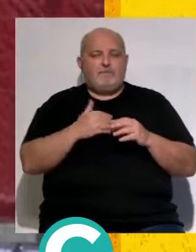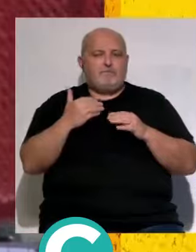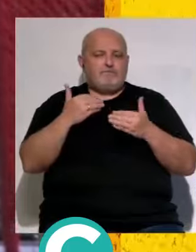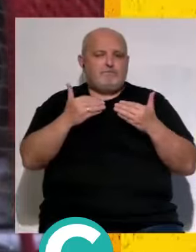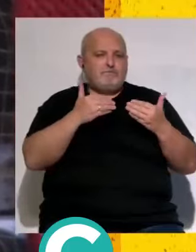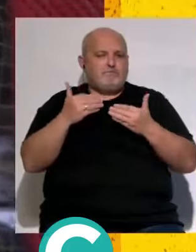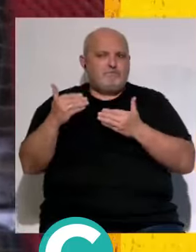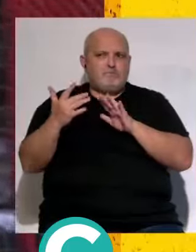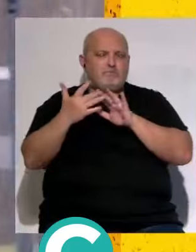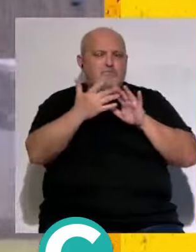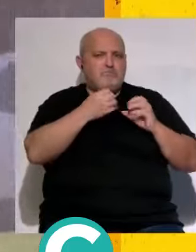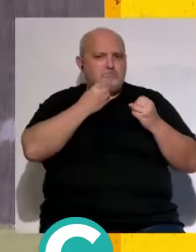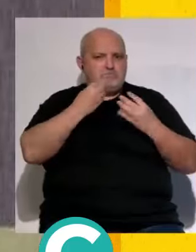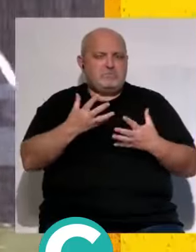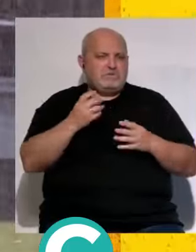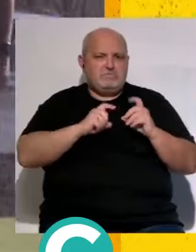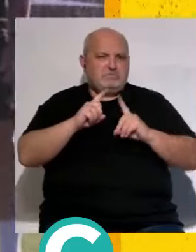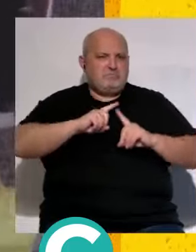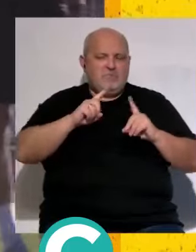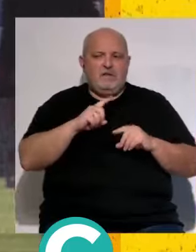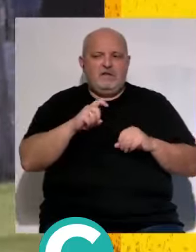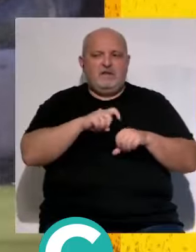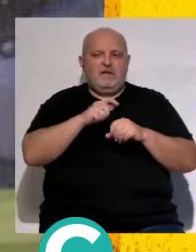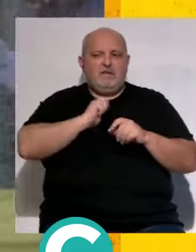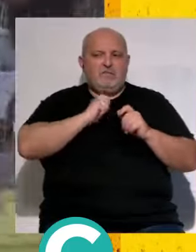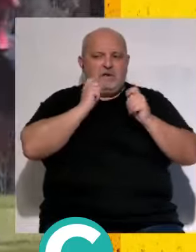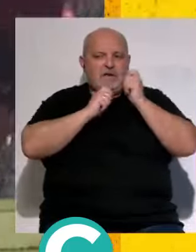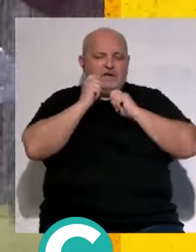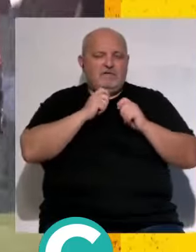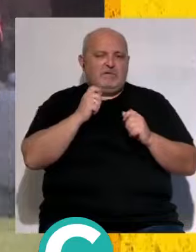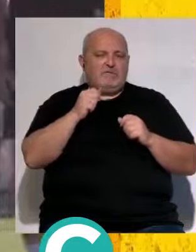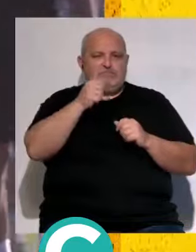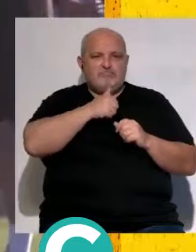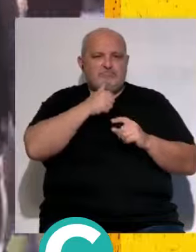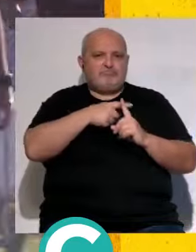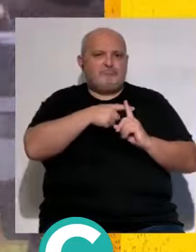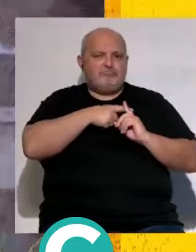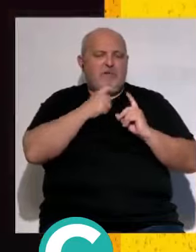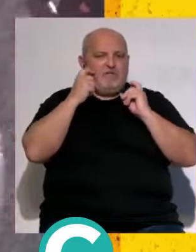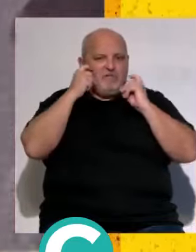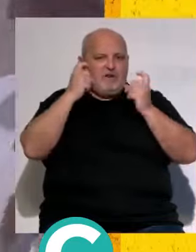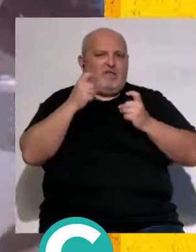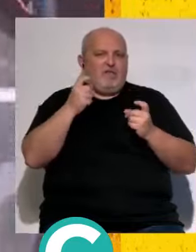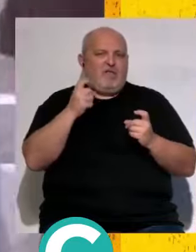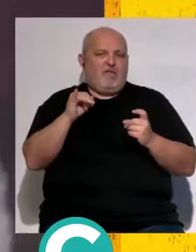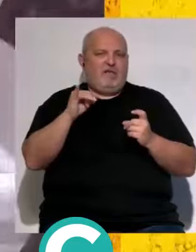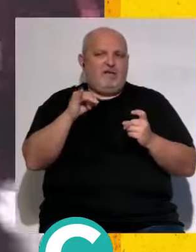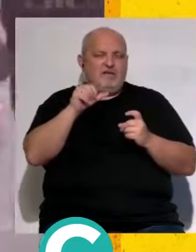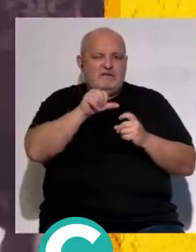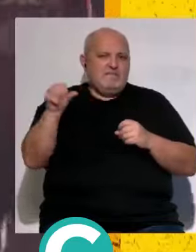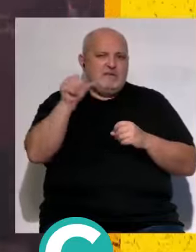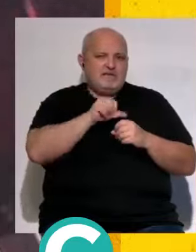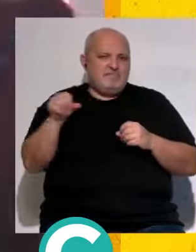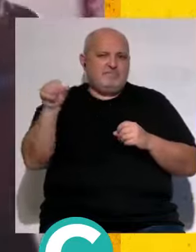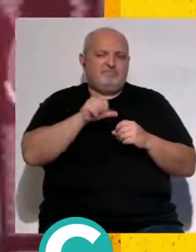ellos la verdad es como como bueno tienen ese cariño por el club se sacrifican hacen el esfuerzo semana a semana